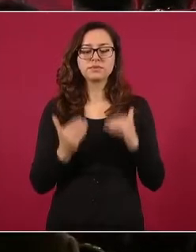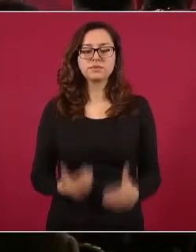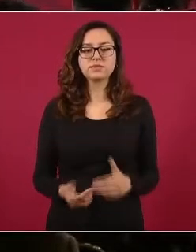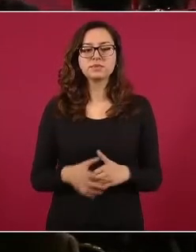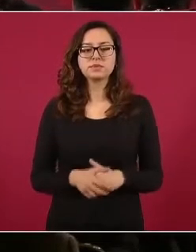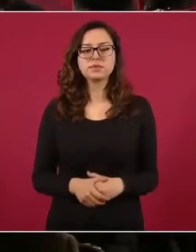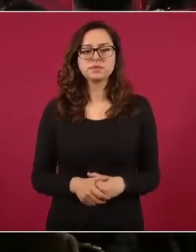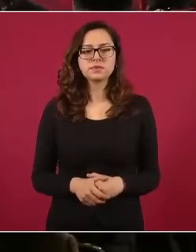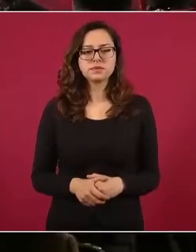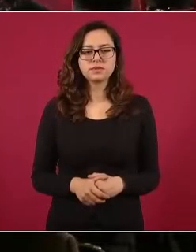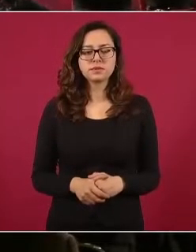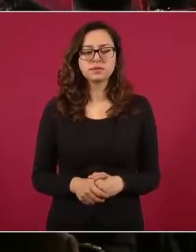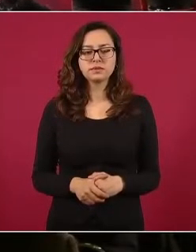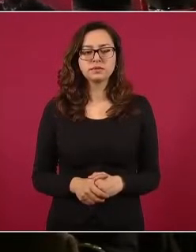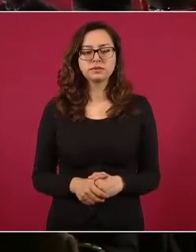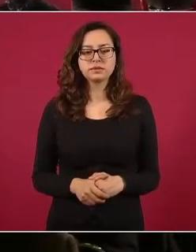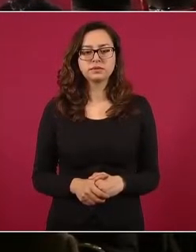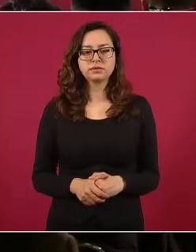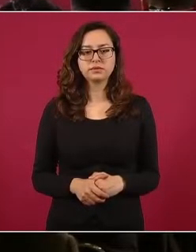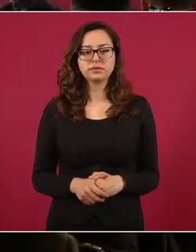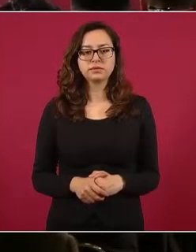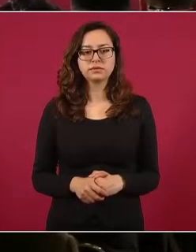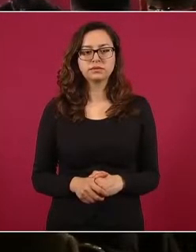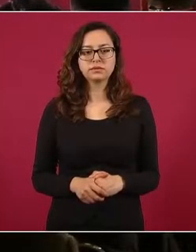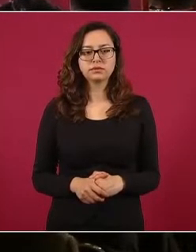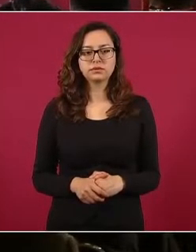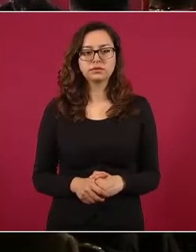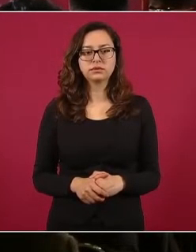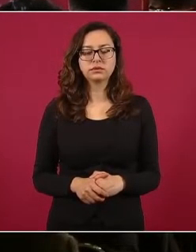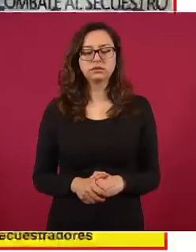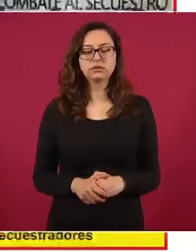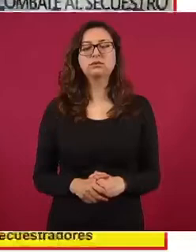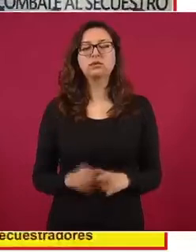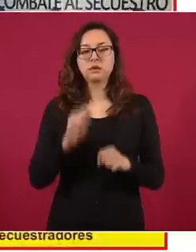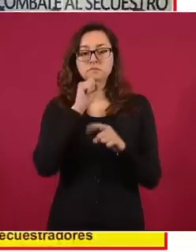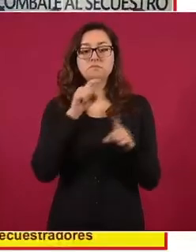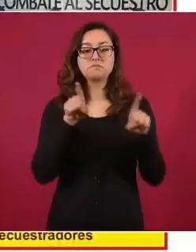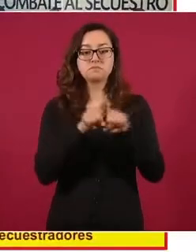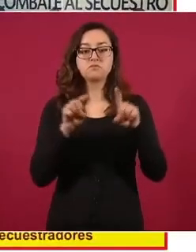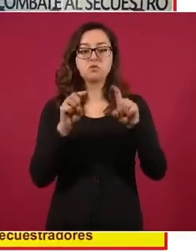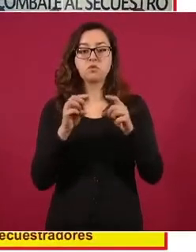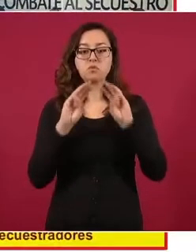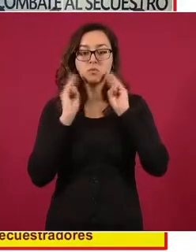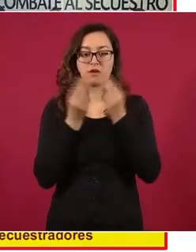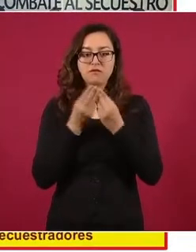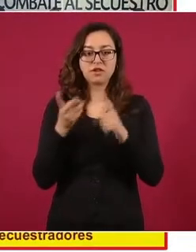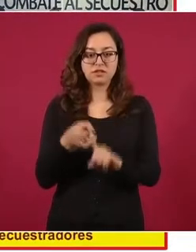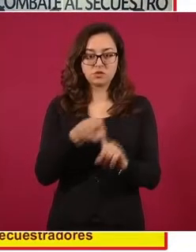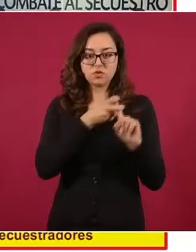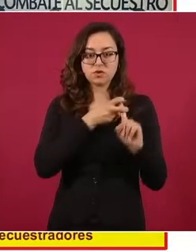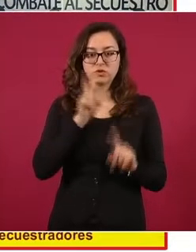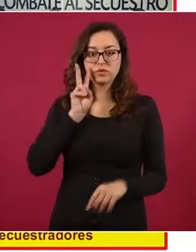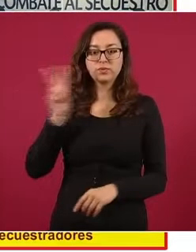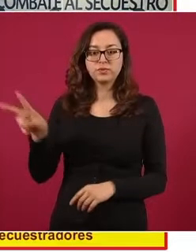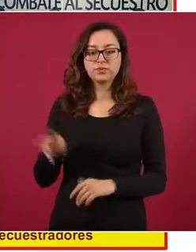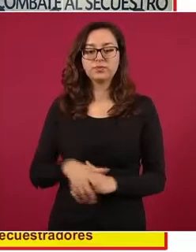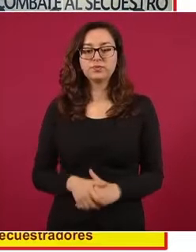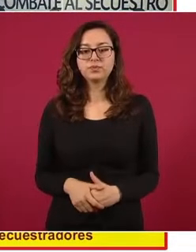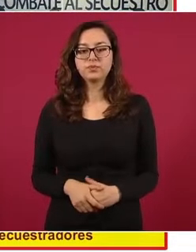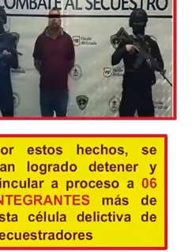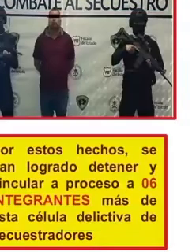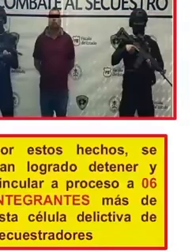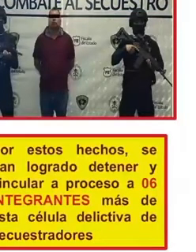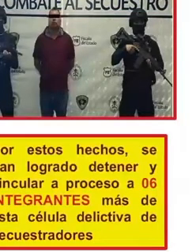de la desarticulación de una banda de secuestradores en el estado de Jalisco. La última